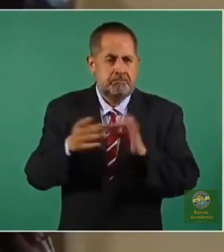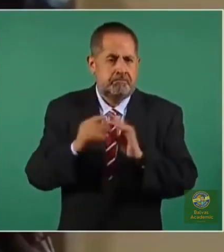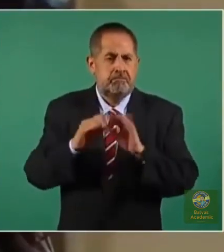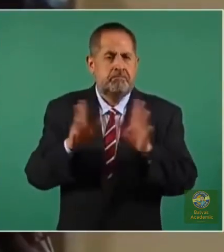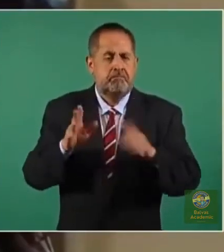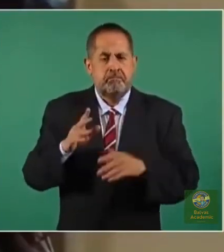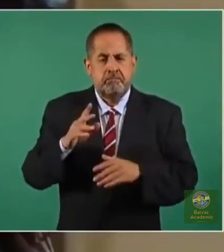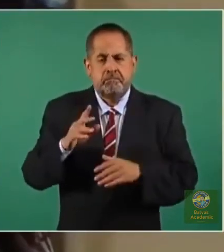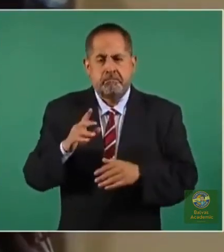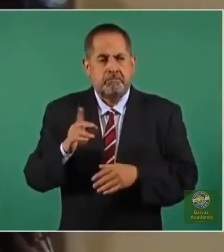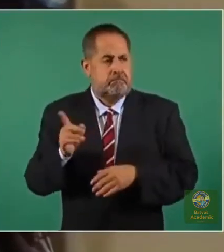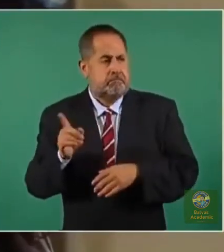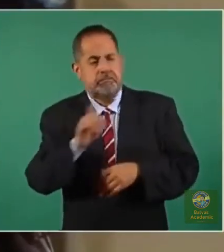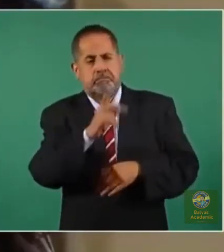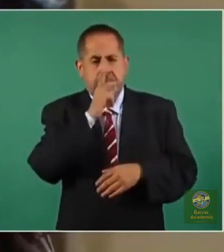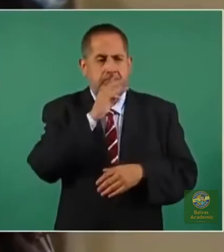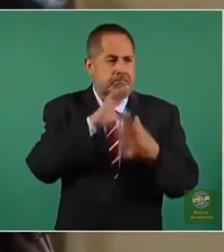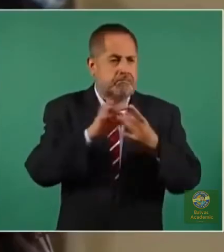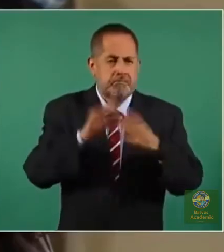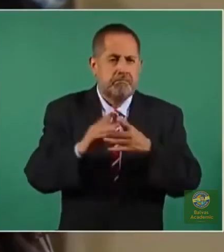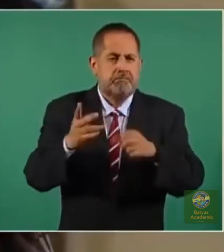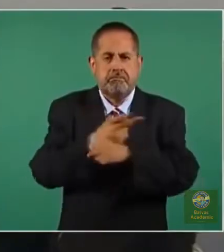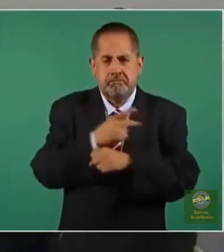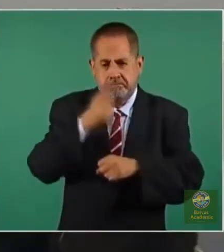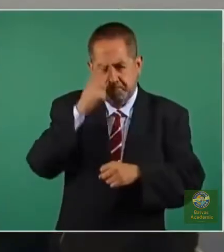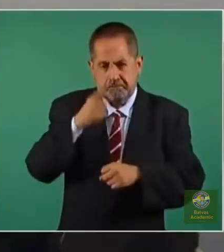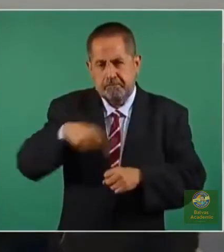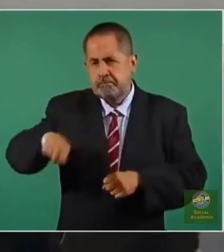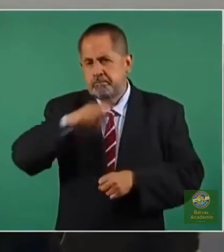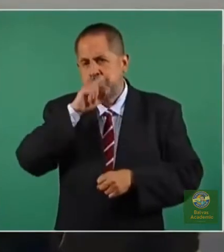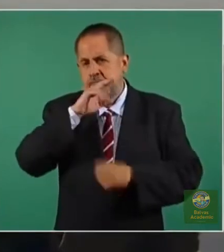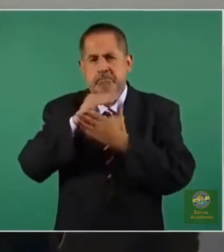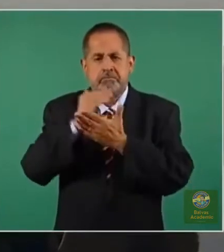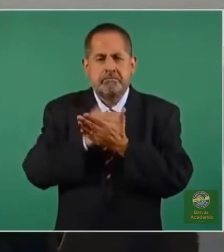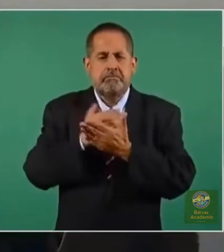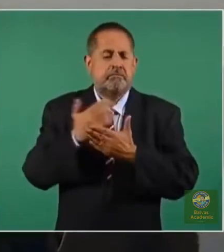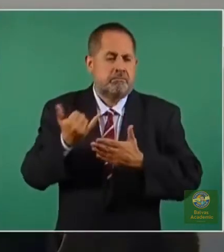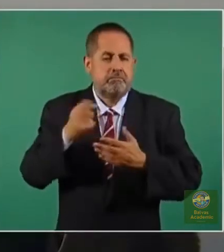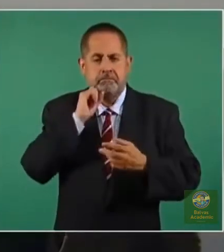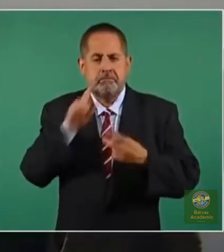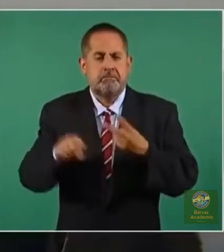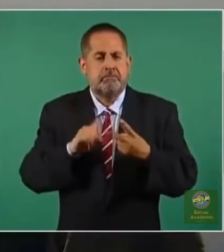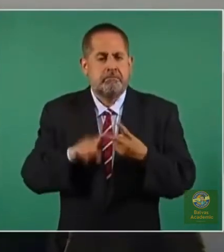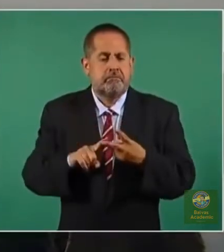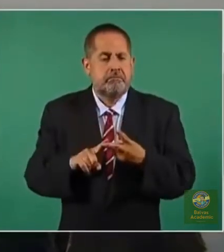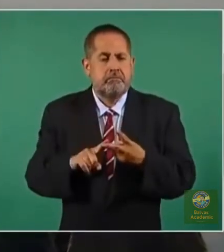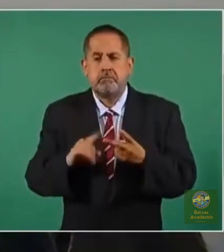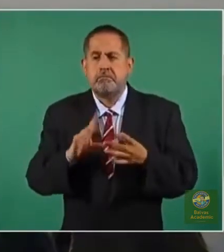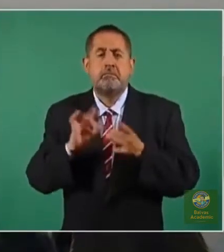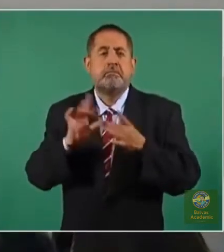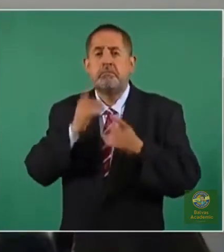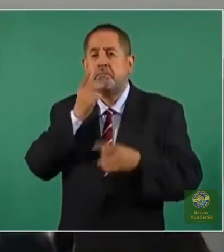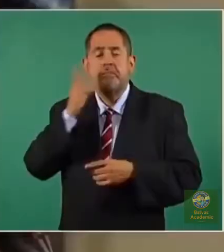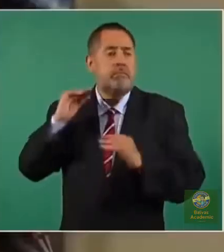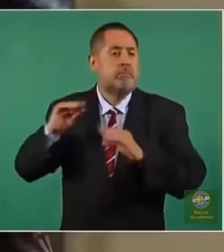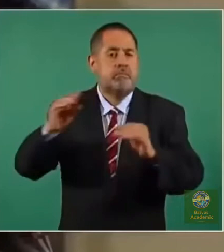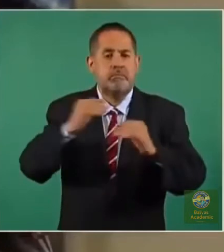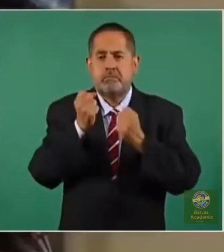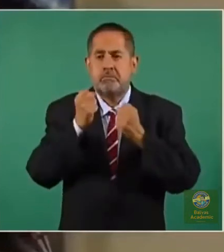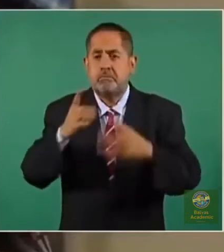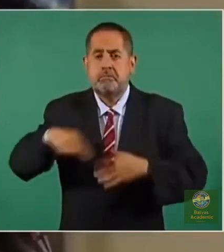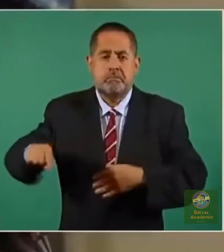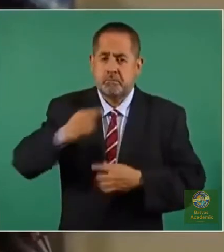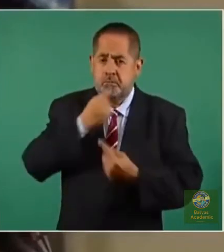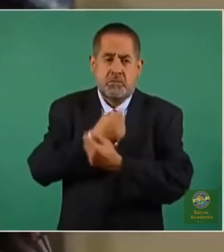explicar a los padres qué es lo que ocurre para esta preocupación. Y también se ha hablado de que hay un alto porcentaje de obesidad